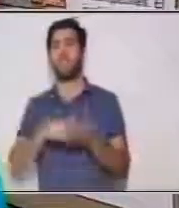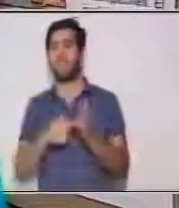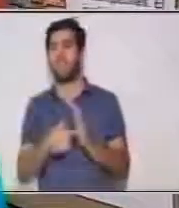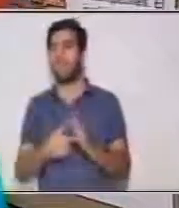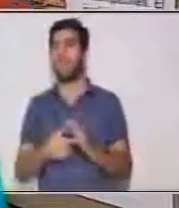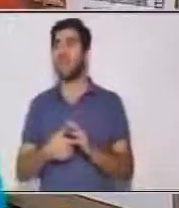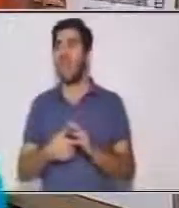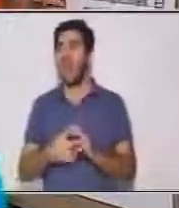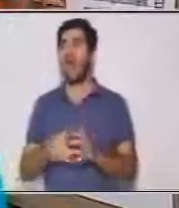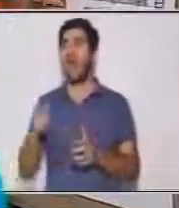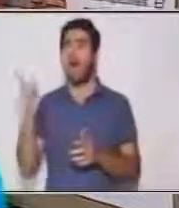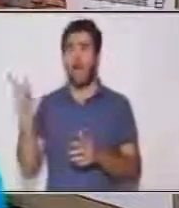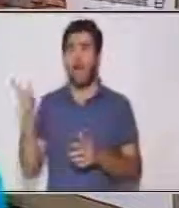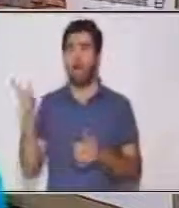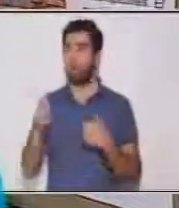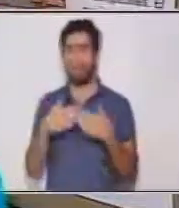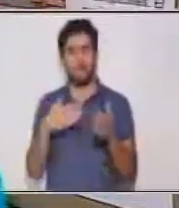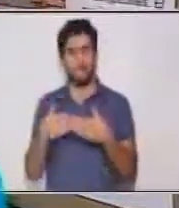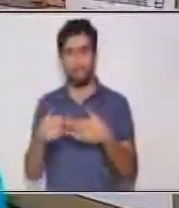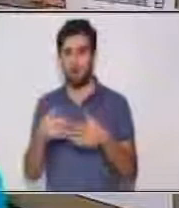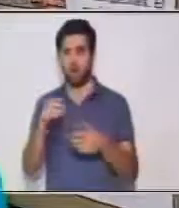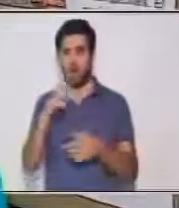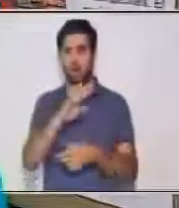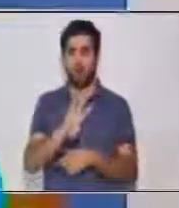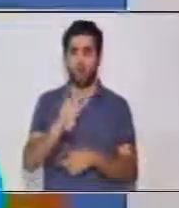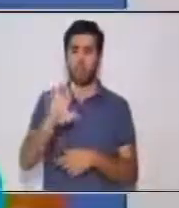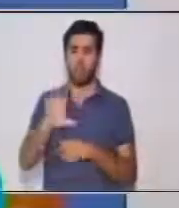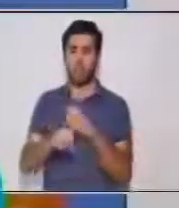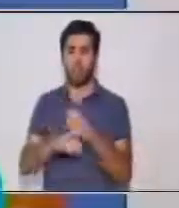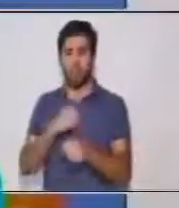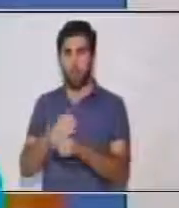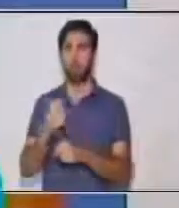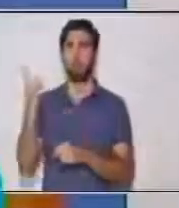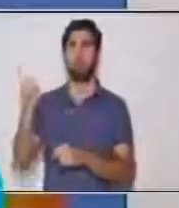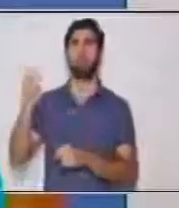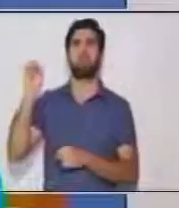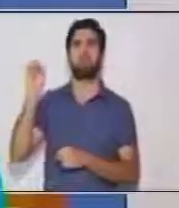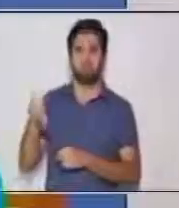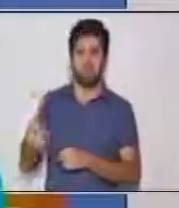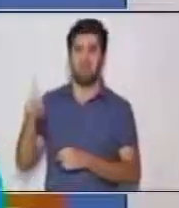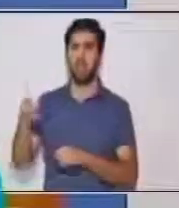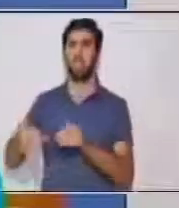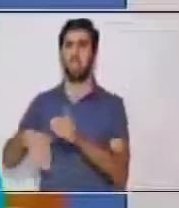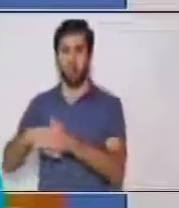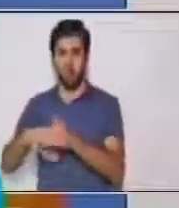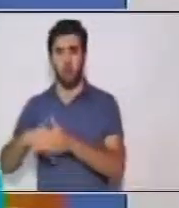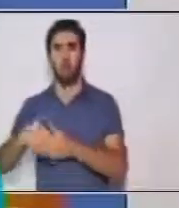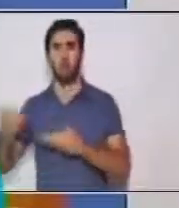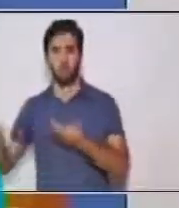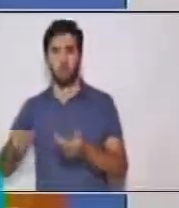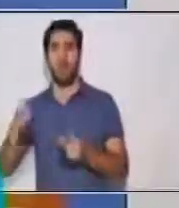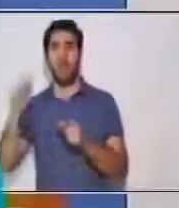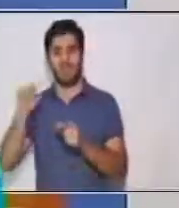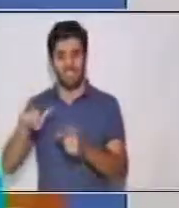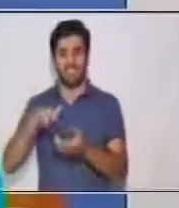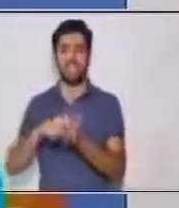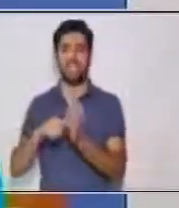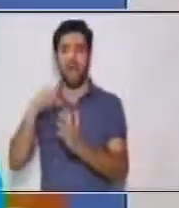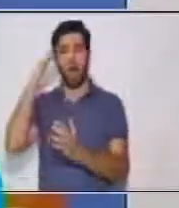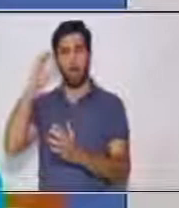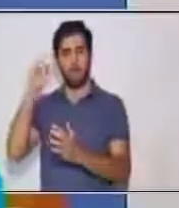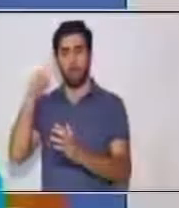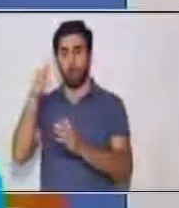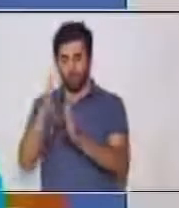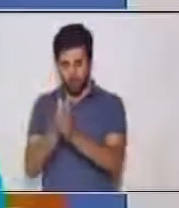aunque están entre los 4 y 5 años, demostraron grandes capacidades con el balón. Eso ya es la opinión de la persona